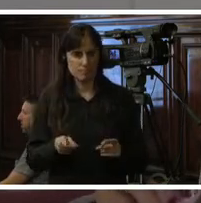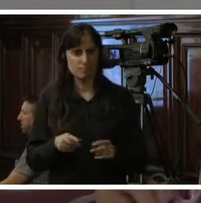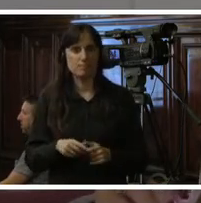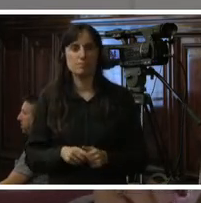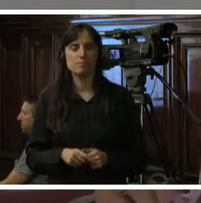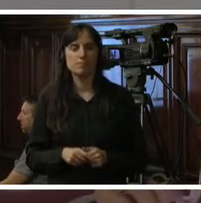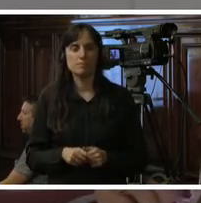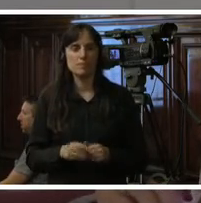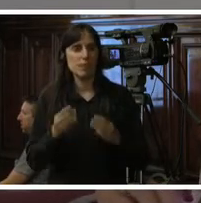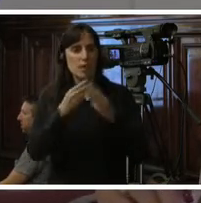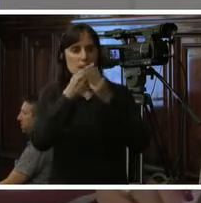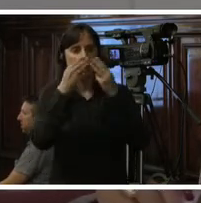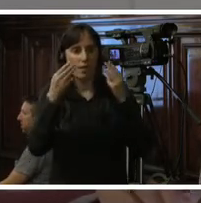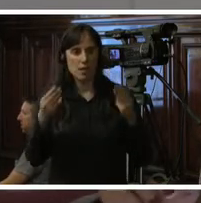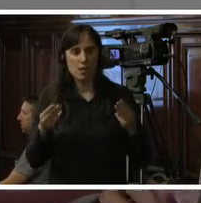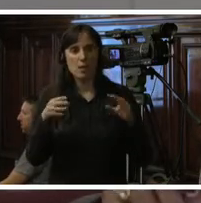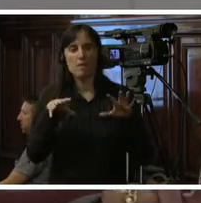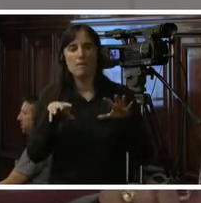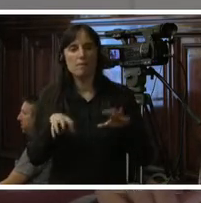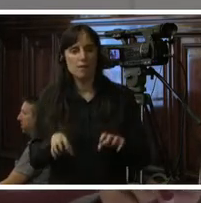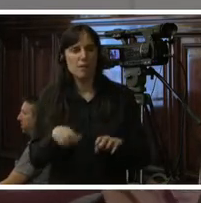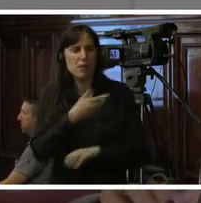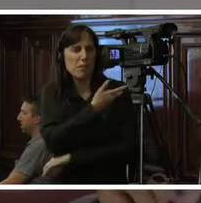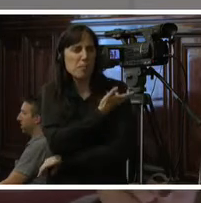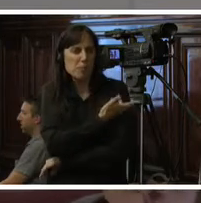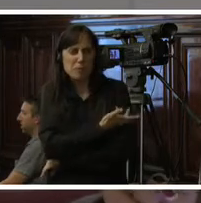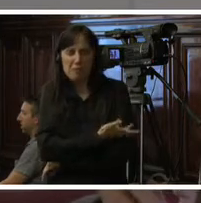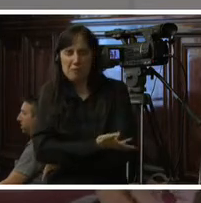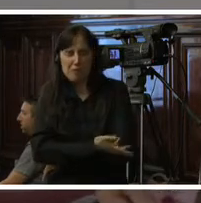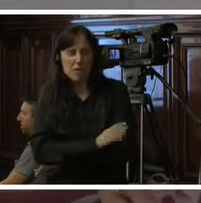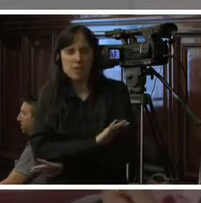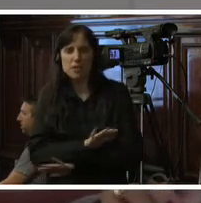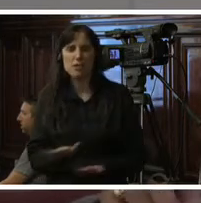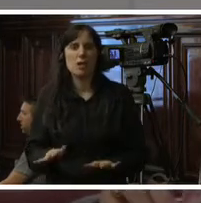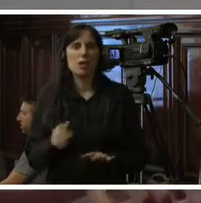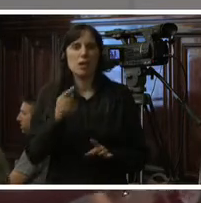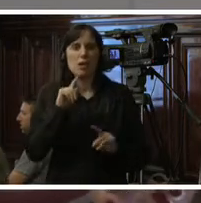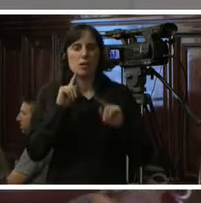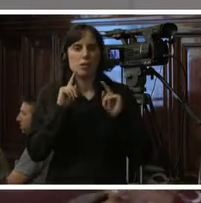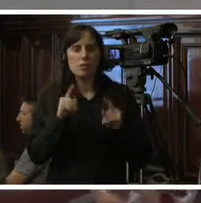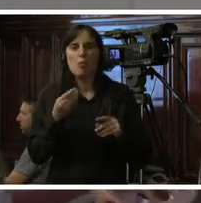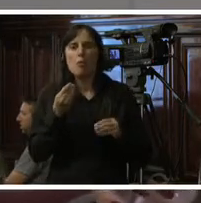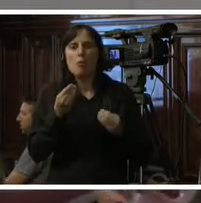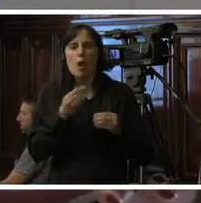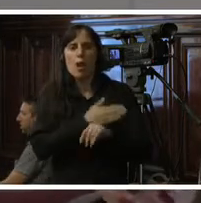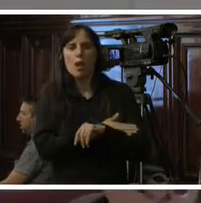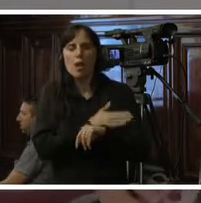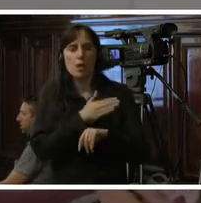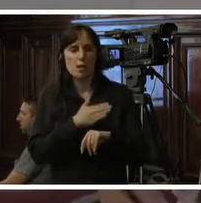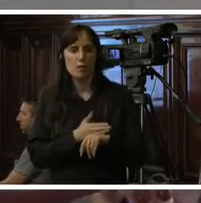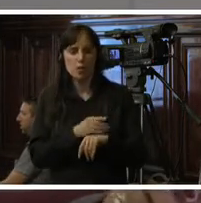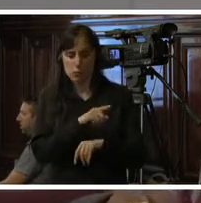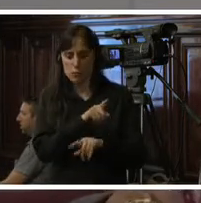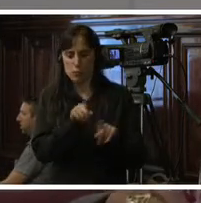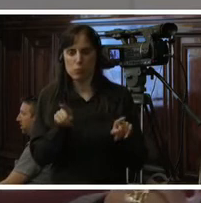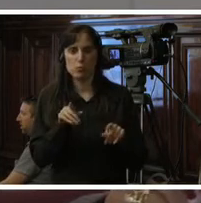en general viviendo en pobreza extrema y pobreza y cuál es el efecto cuál es el efecto sobre